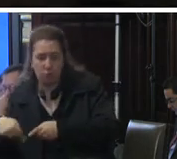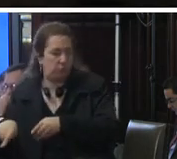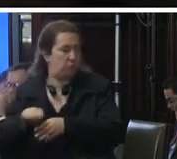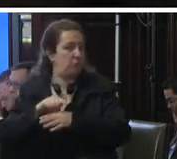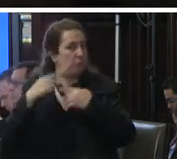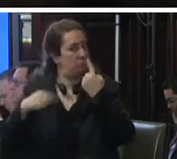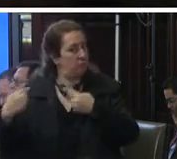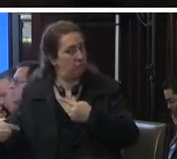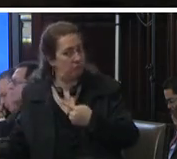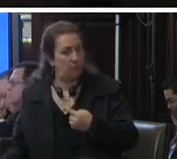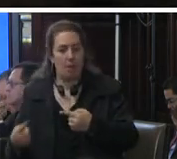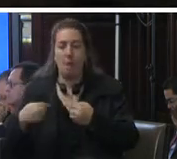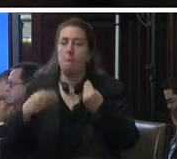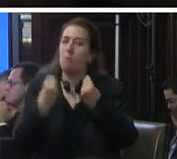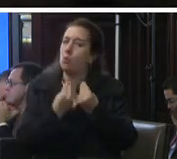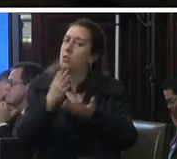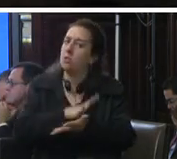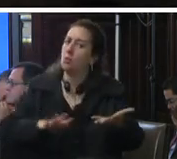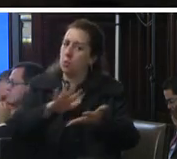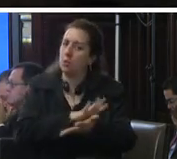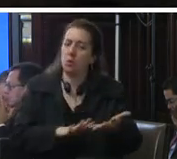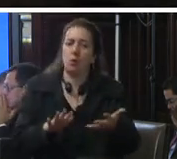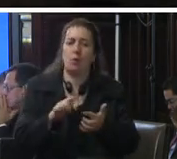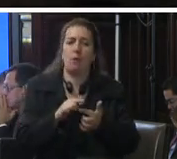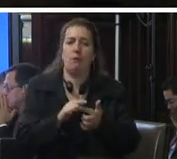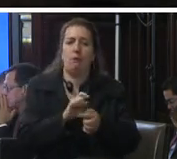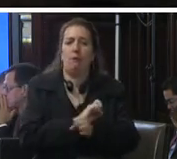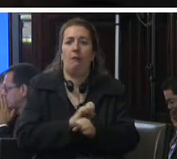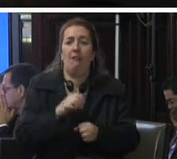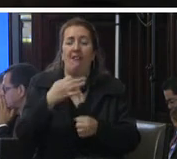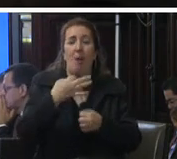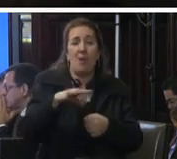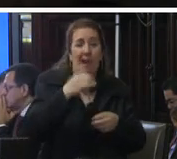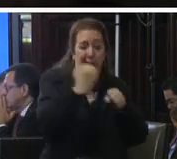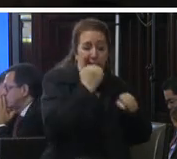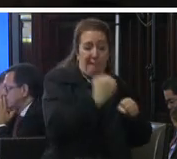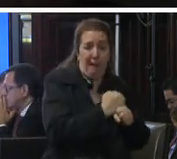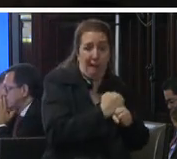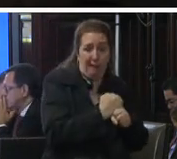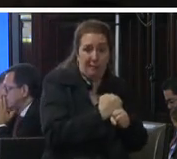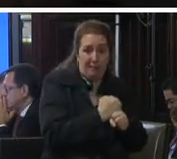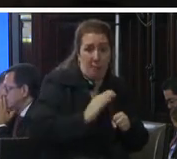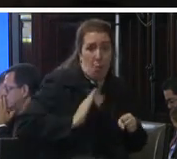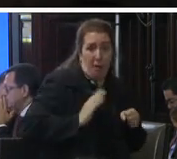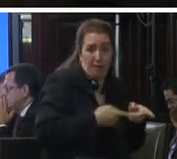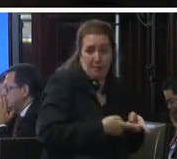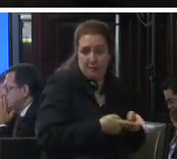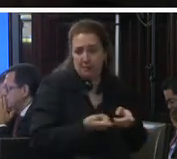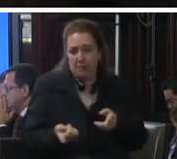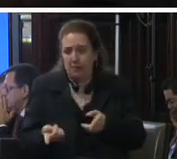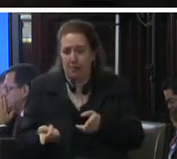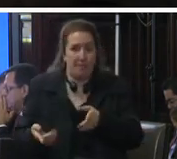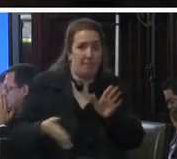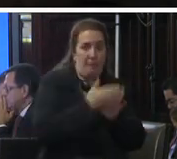casos son el principal y en ocasiones el único soporte económico y emocional de sus familias asimismo es